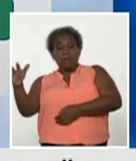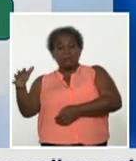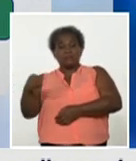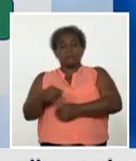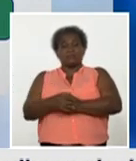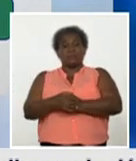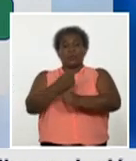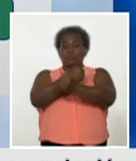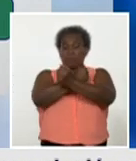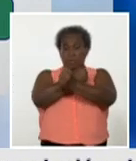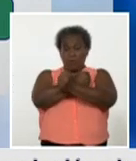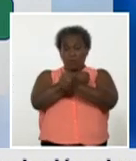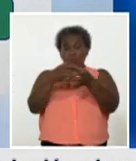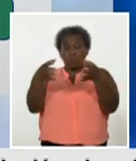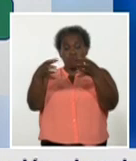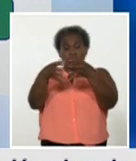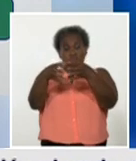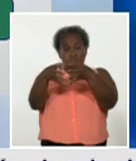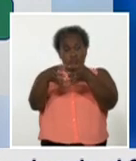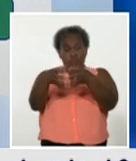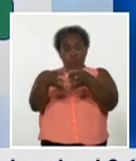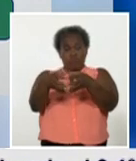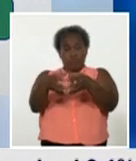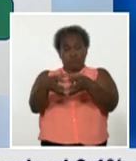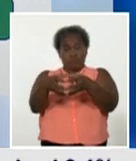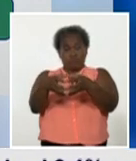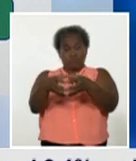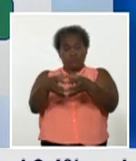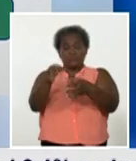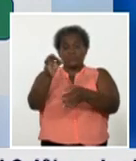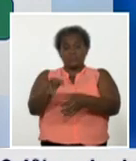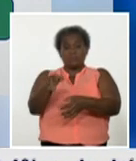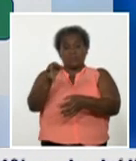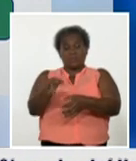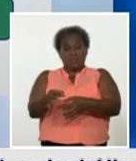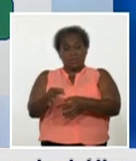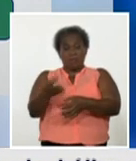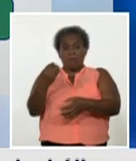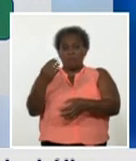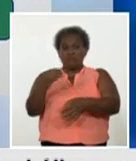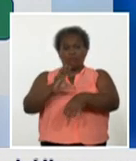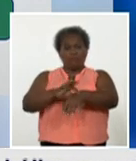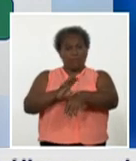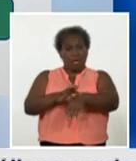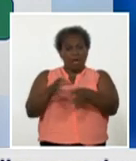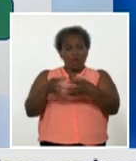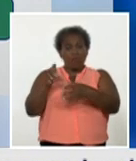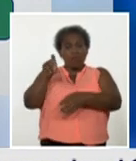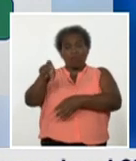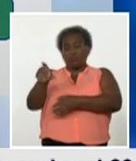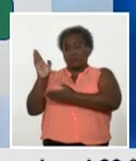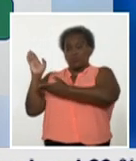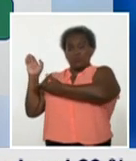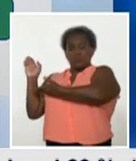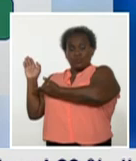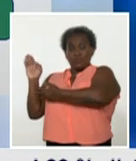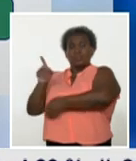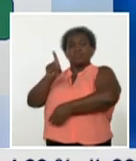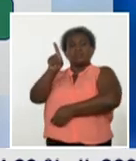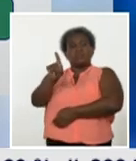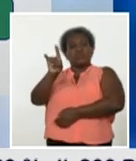este grupo de edad que además siempre se acompaña de muchas comorbilidades pues un total de 197